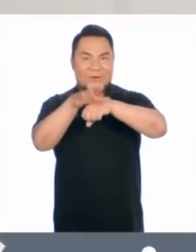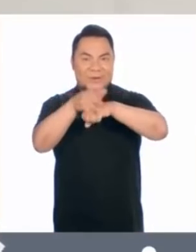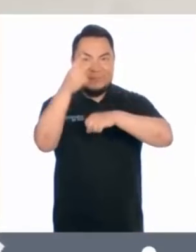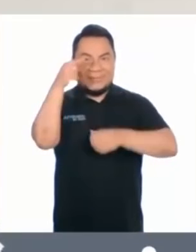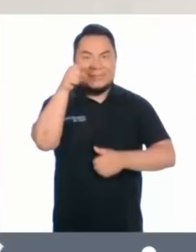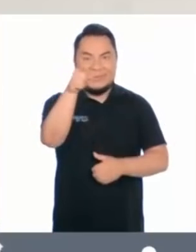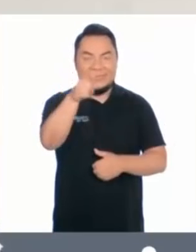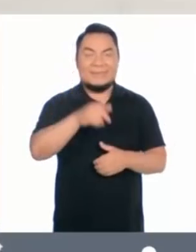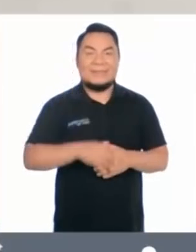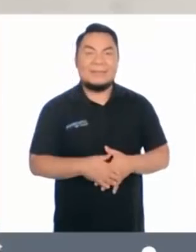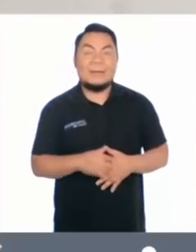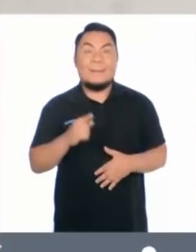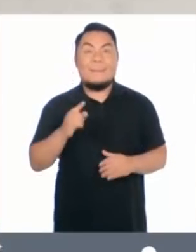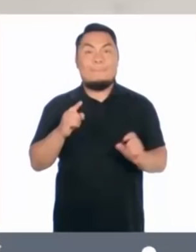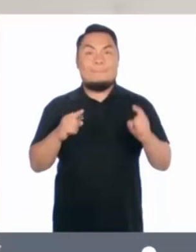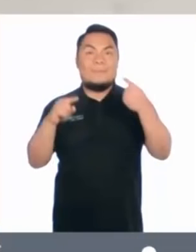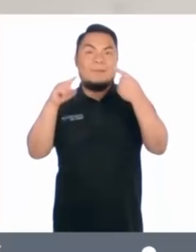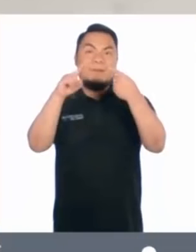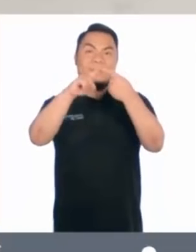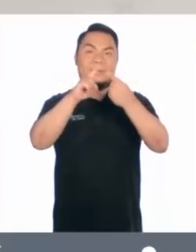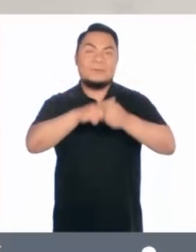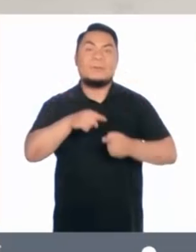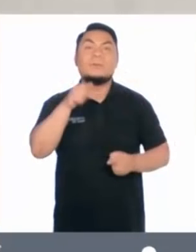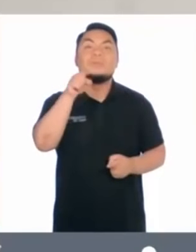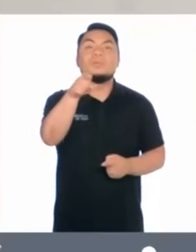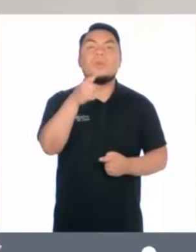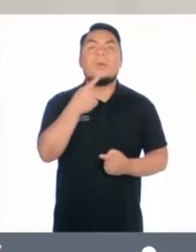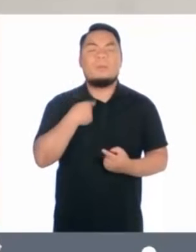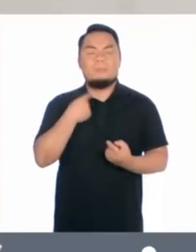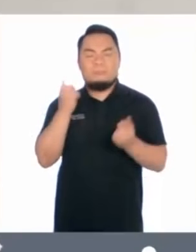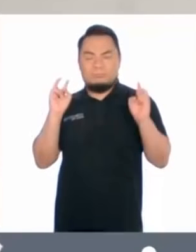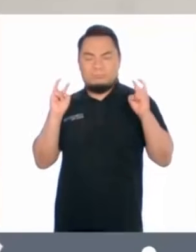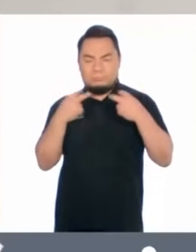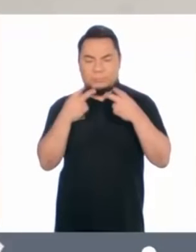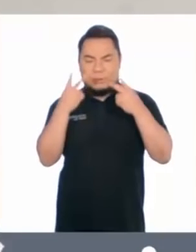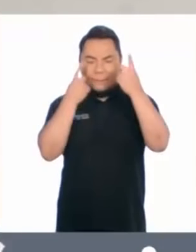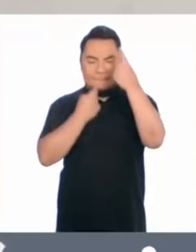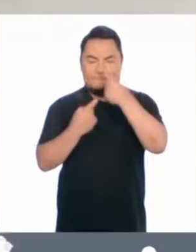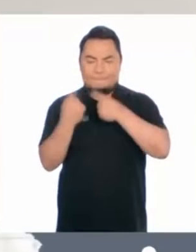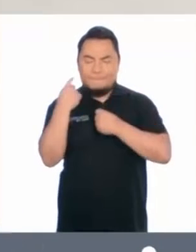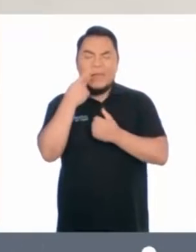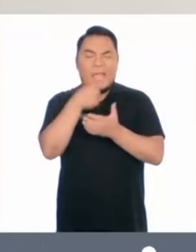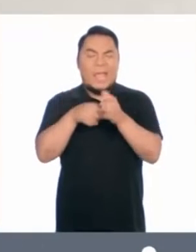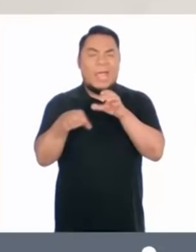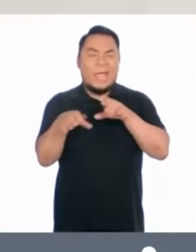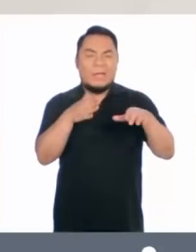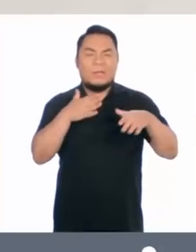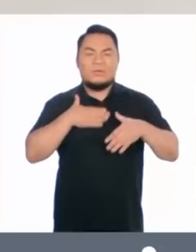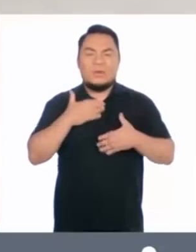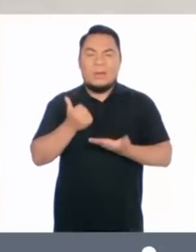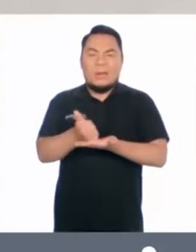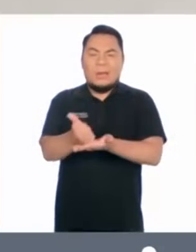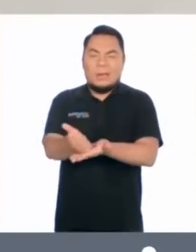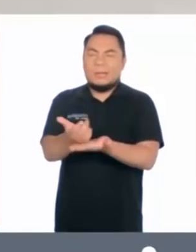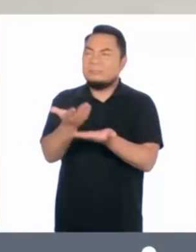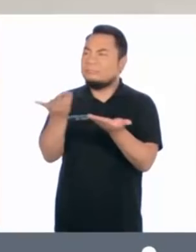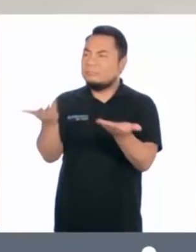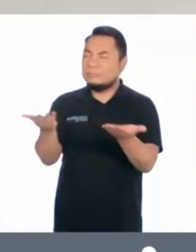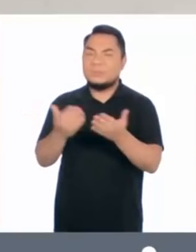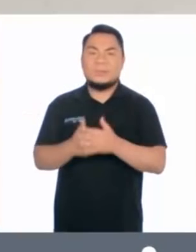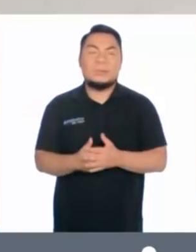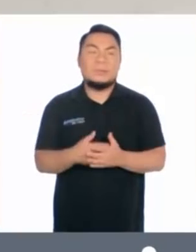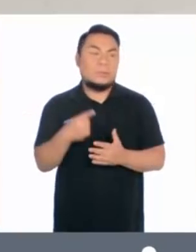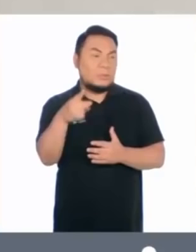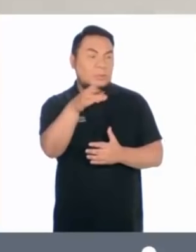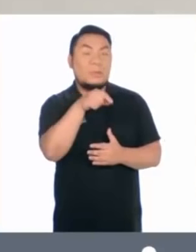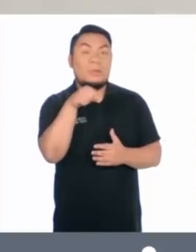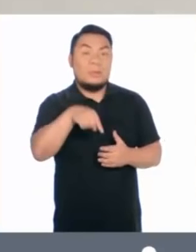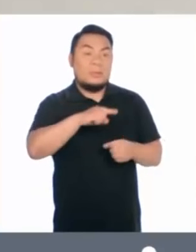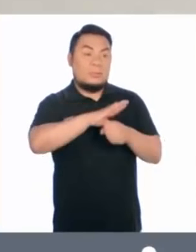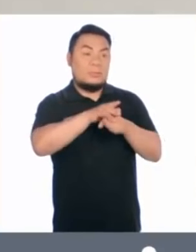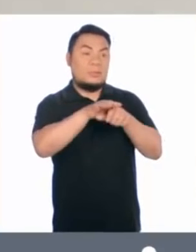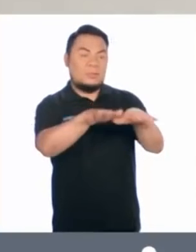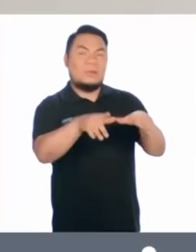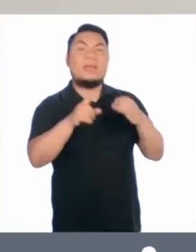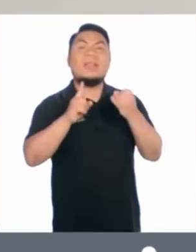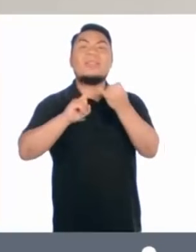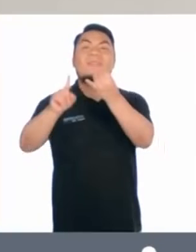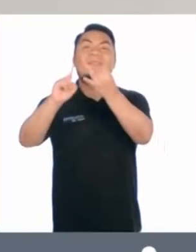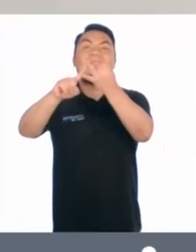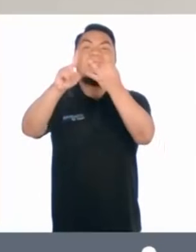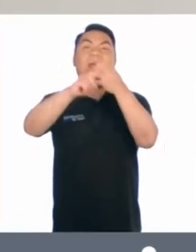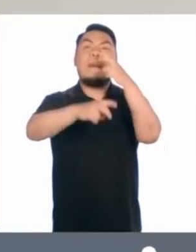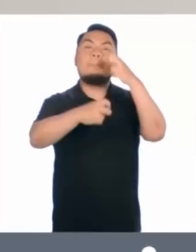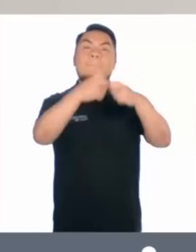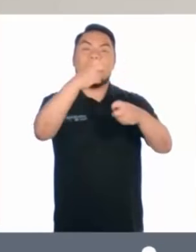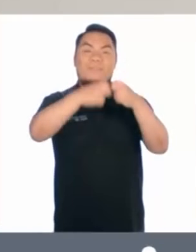para ti. Número uno, pregúntate, ¿qué puedo hacer yo por mi contexto? La pandemia nos ha traído